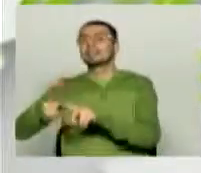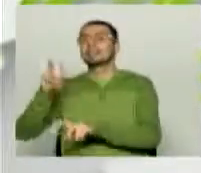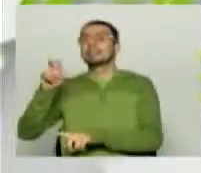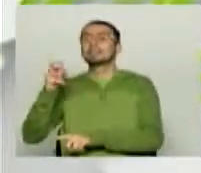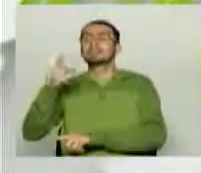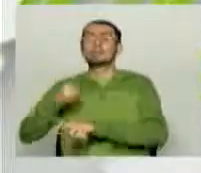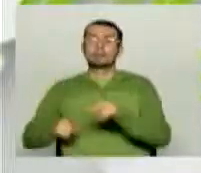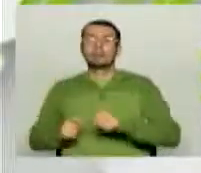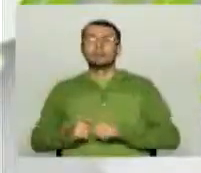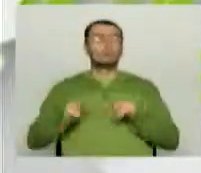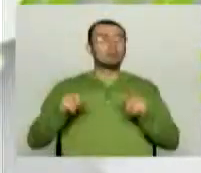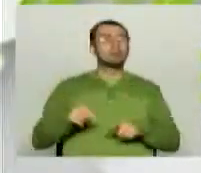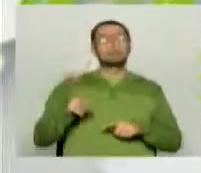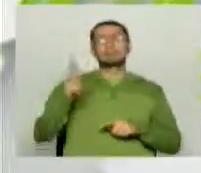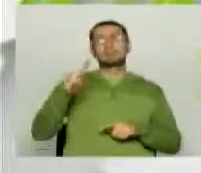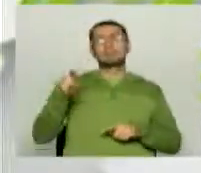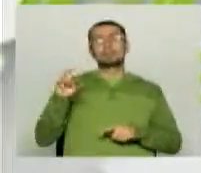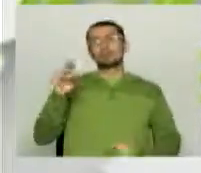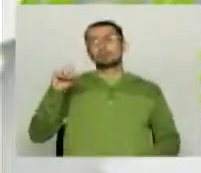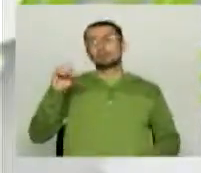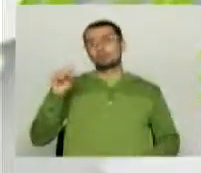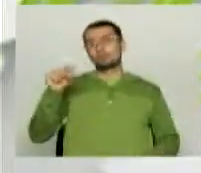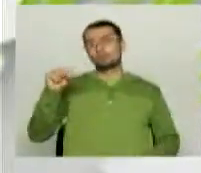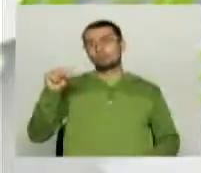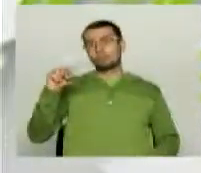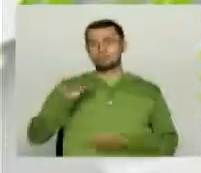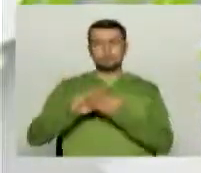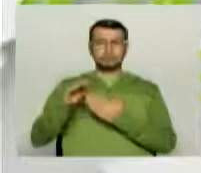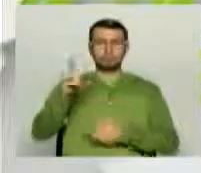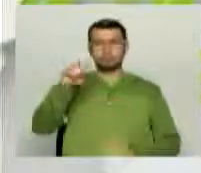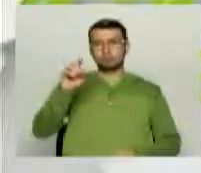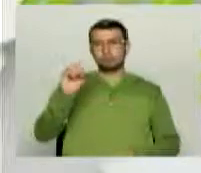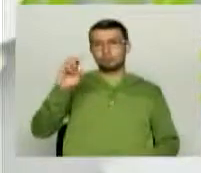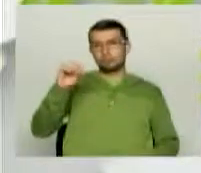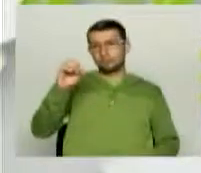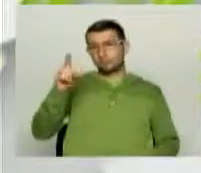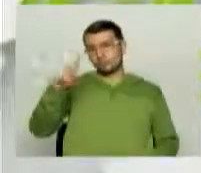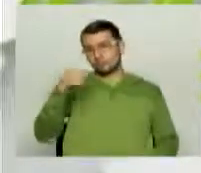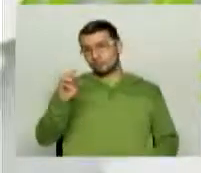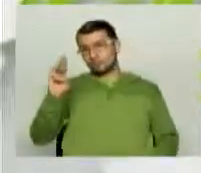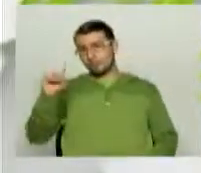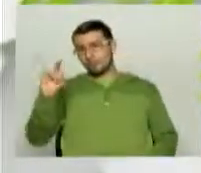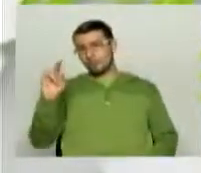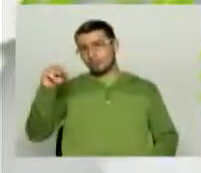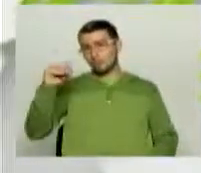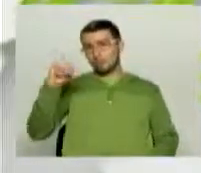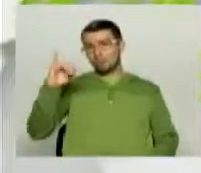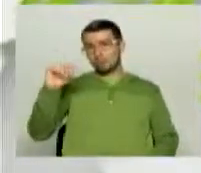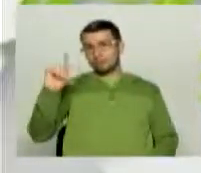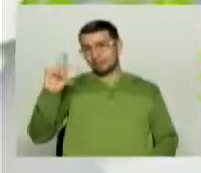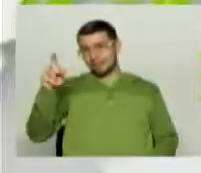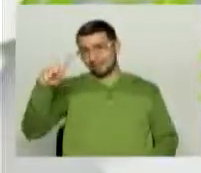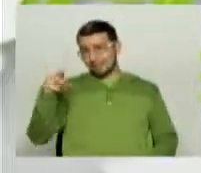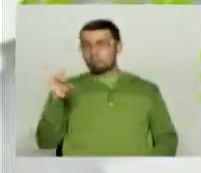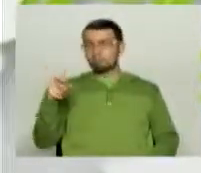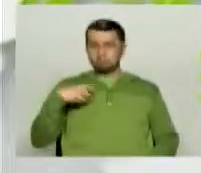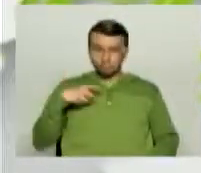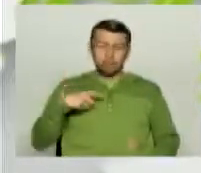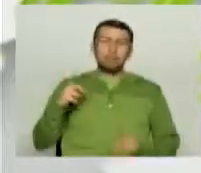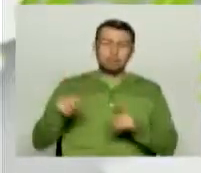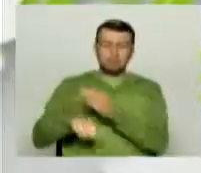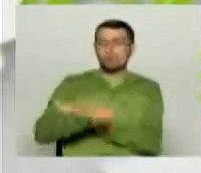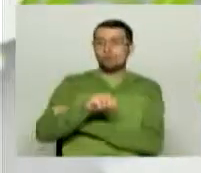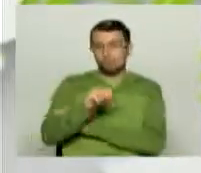es el programa de los canales regionales con presencia de telecafé que también está a partir de las 10 de la noche llevando toda la información de lo que pasa en Brasil